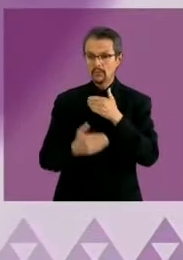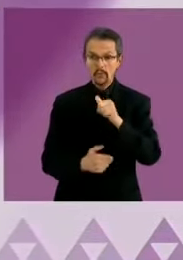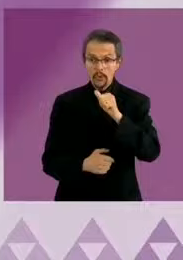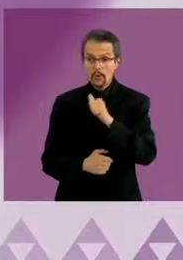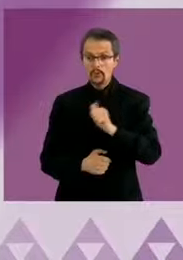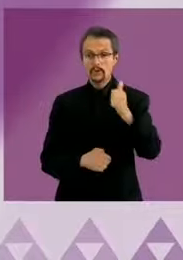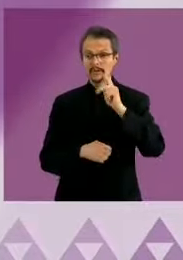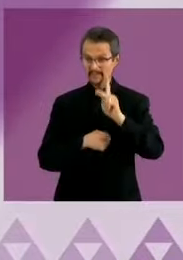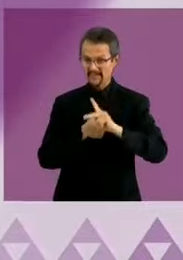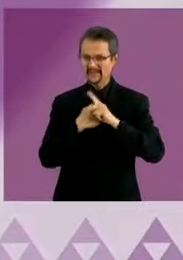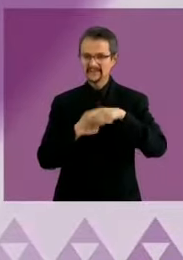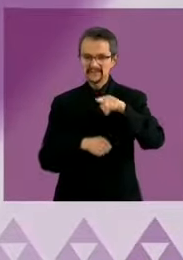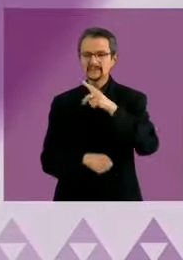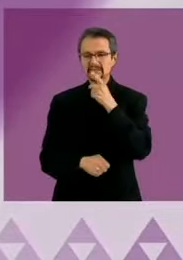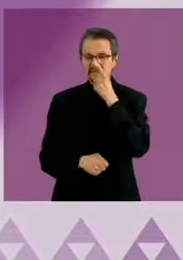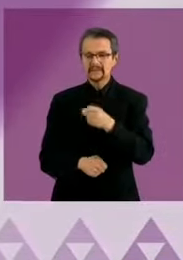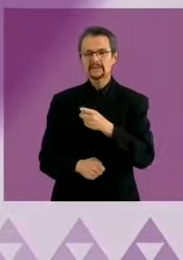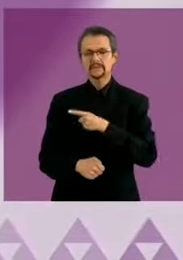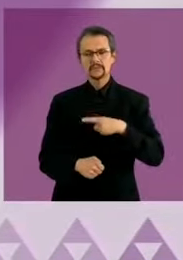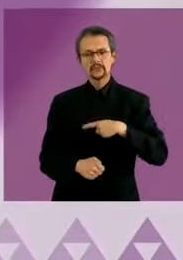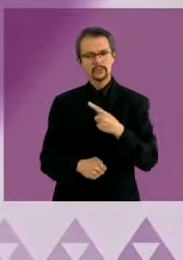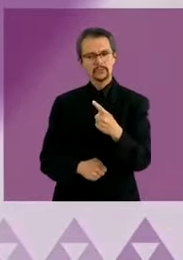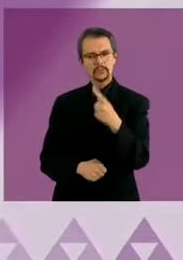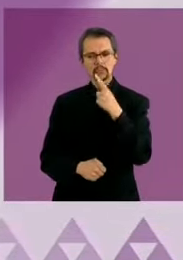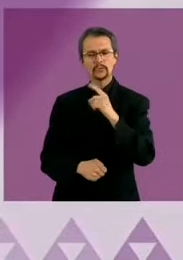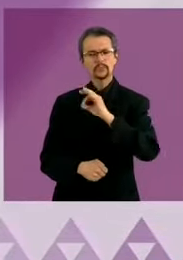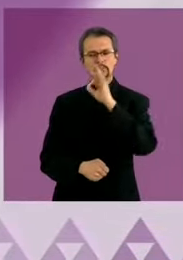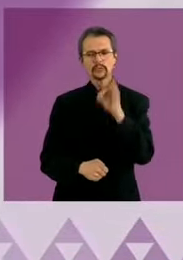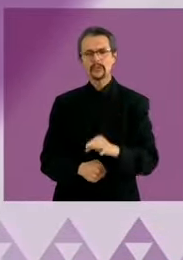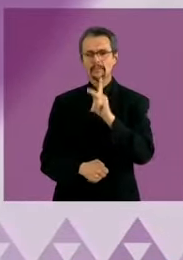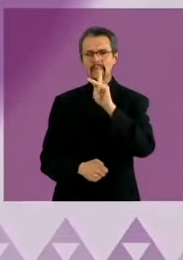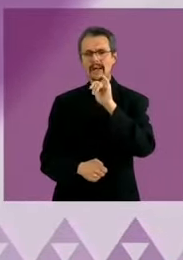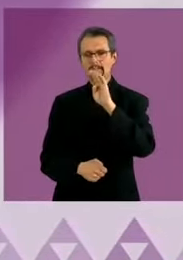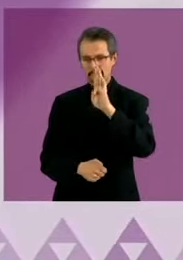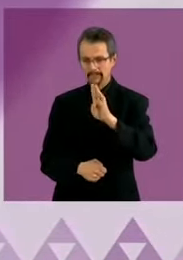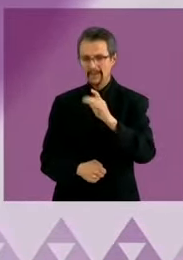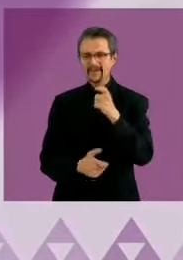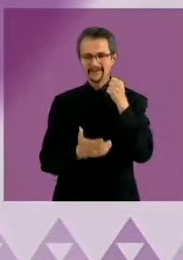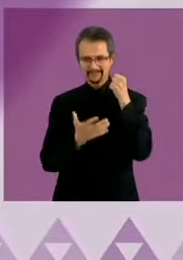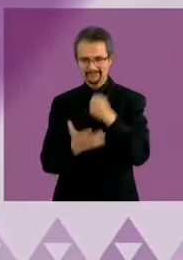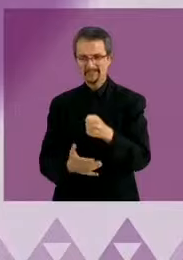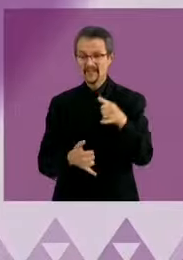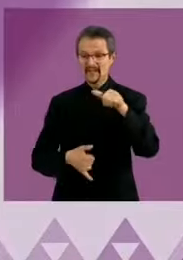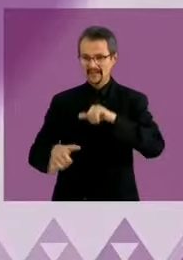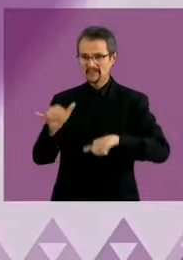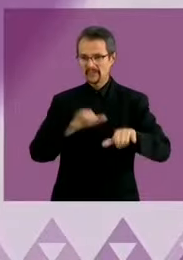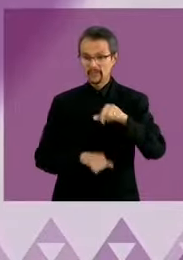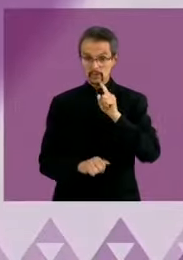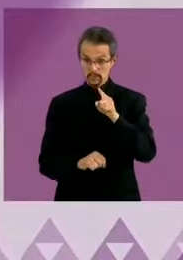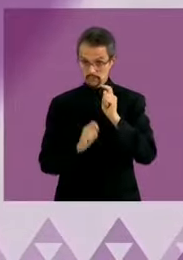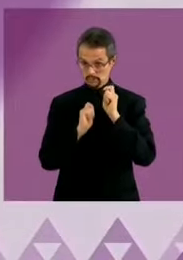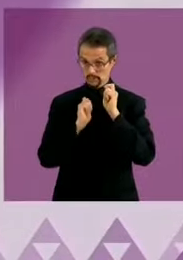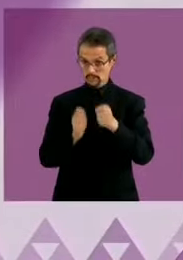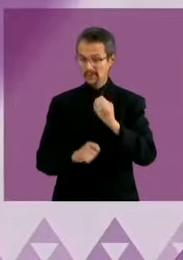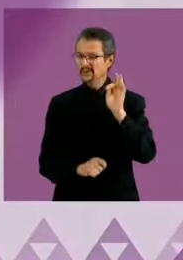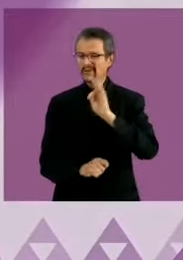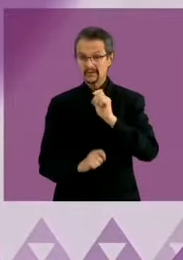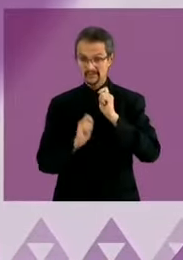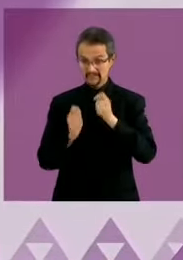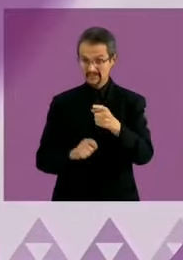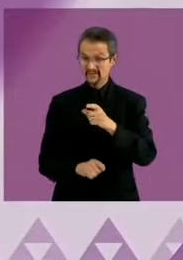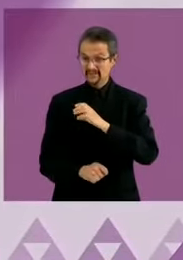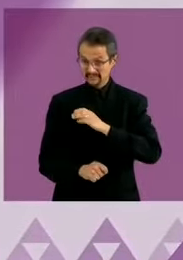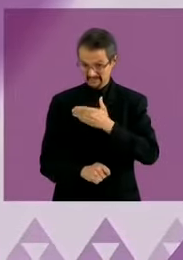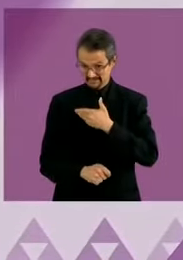se debería dedicar al menos el 1% del PIB en inversión de ciencia, de llegar a la presidencia de la República. ¿Qué porcentaje del PIB